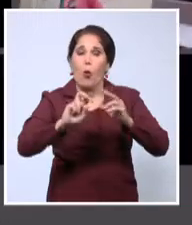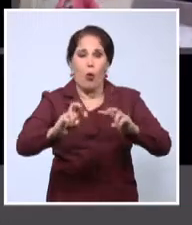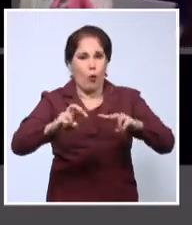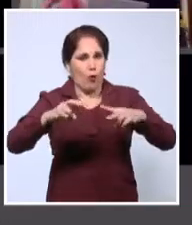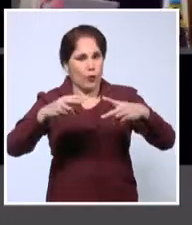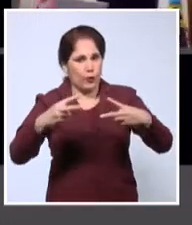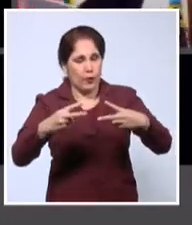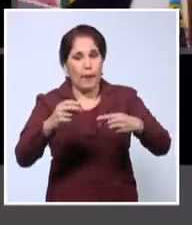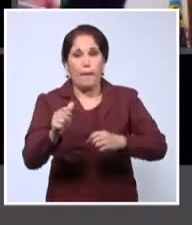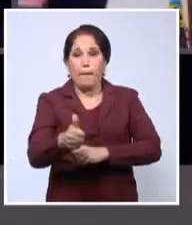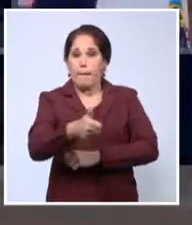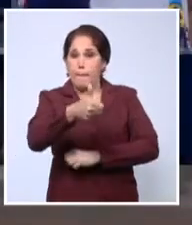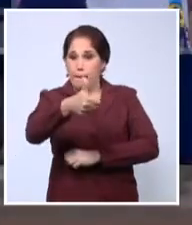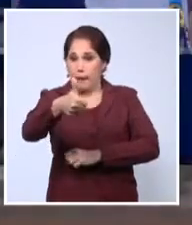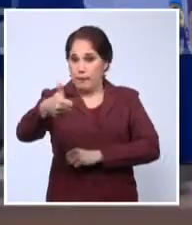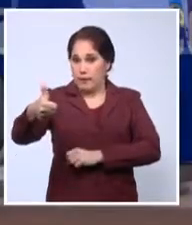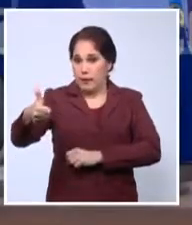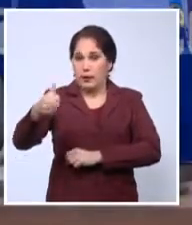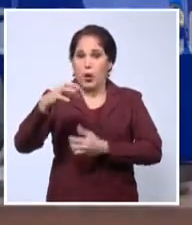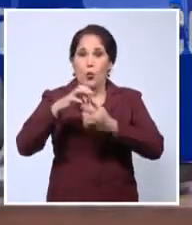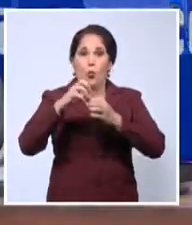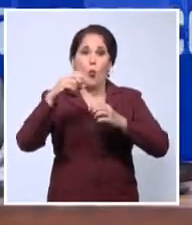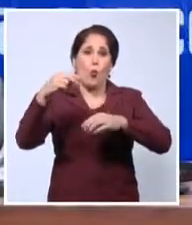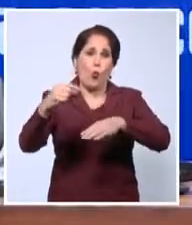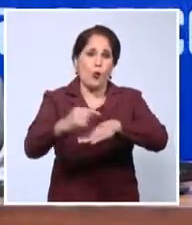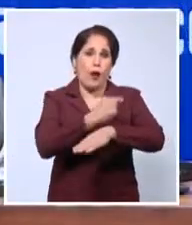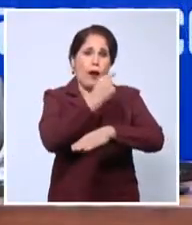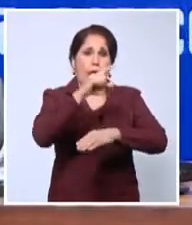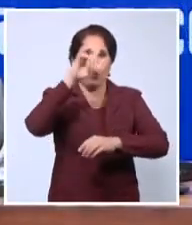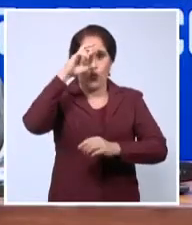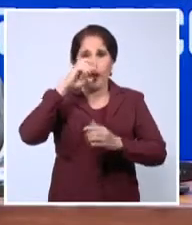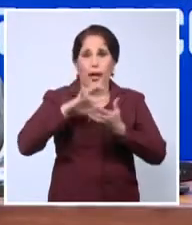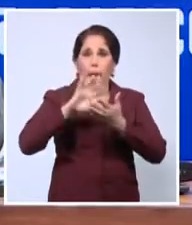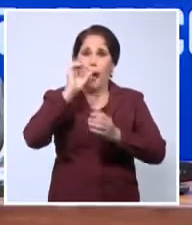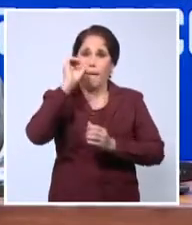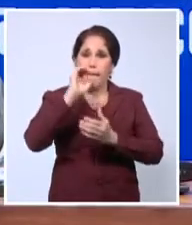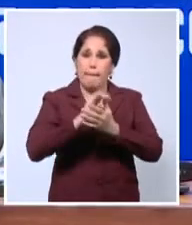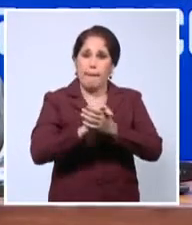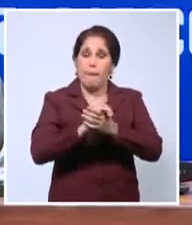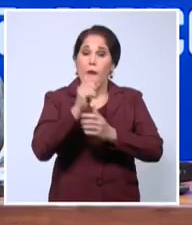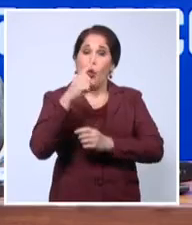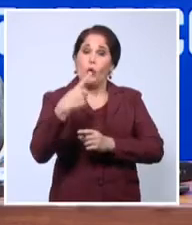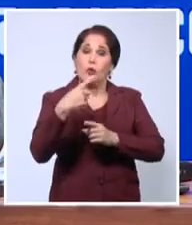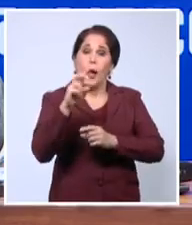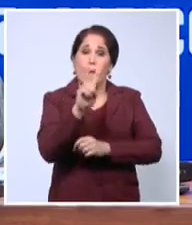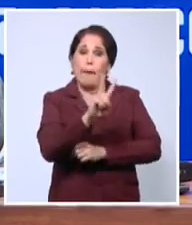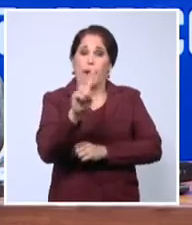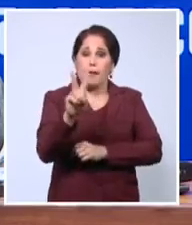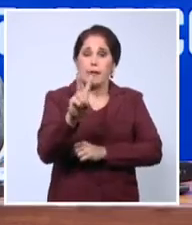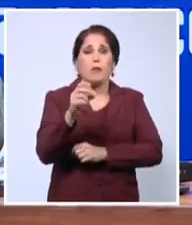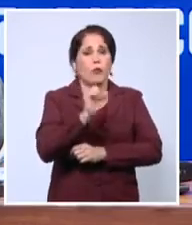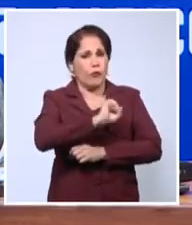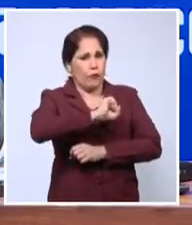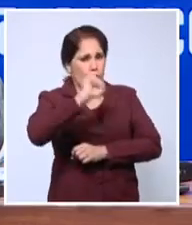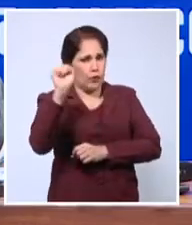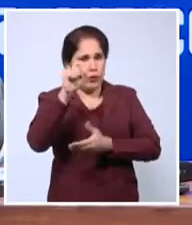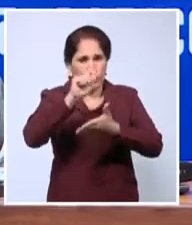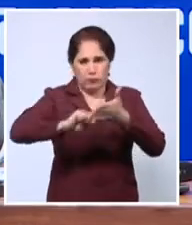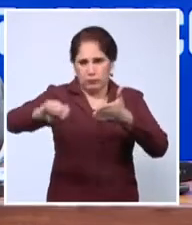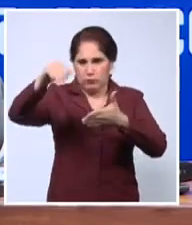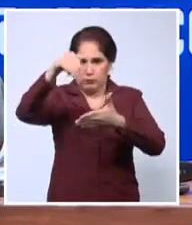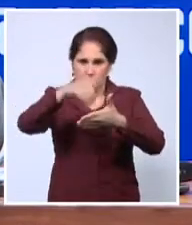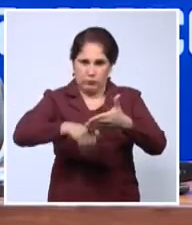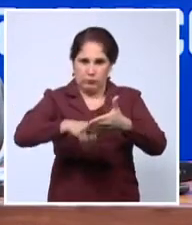y a los presidentes de Guyana y Surinam, y al primer ministro de Belice por sus victorias electorales.